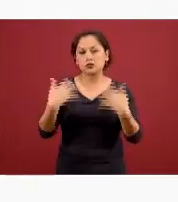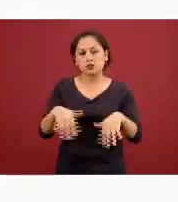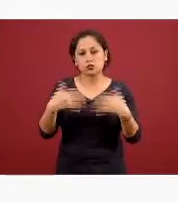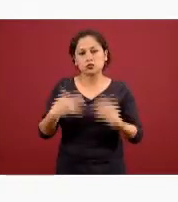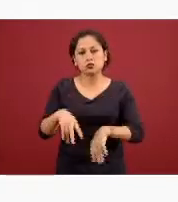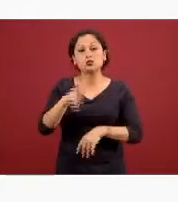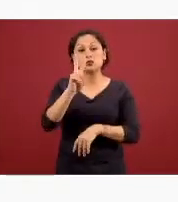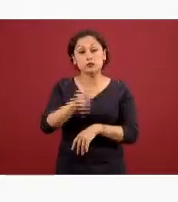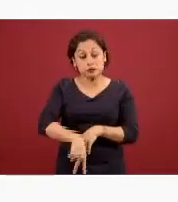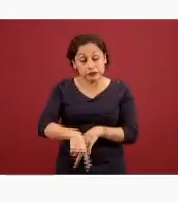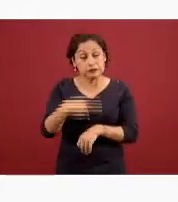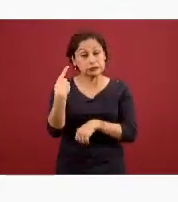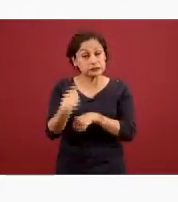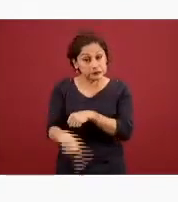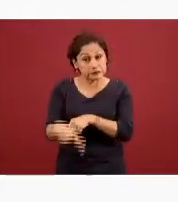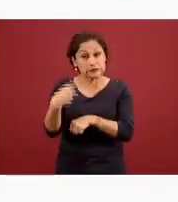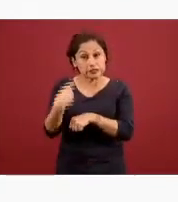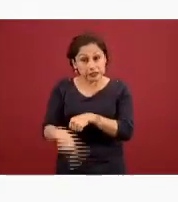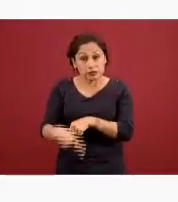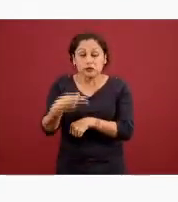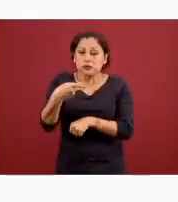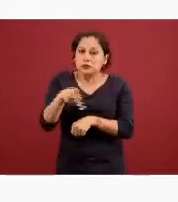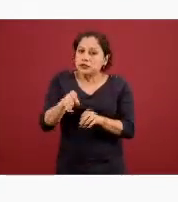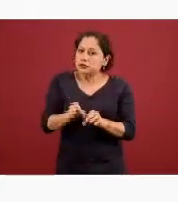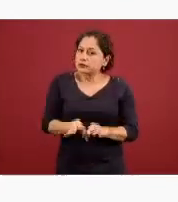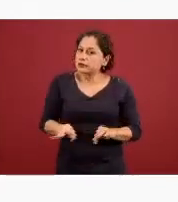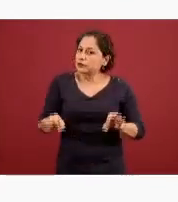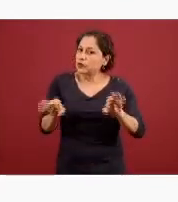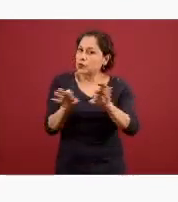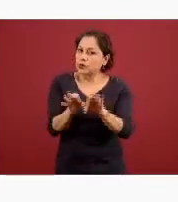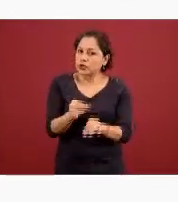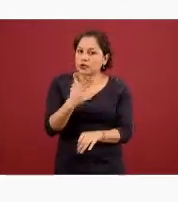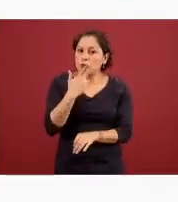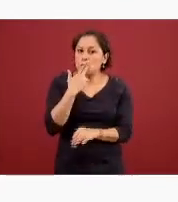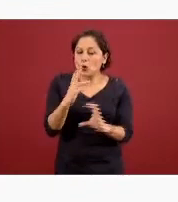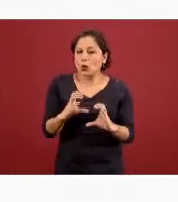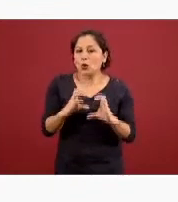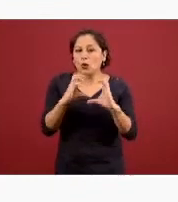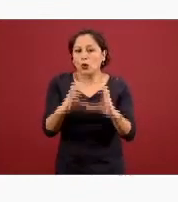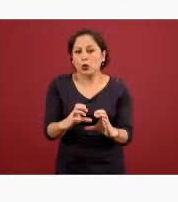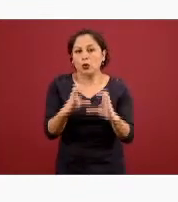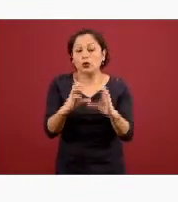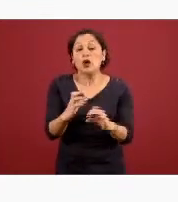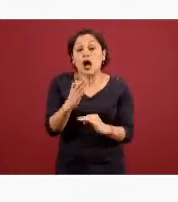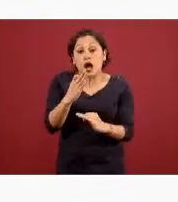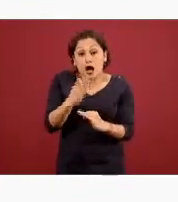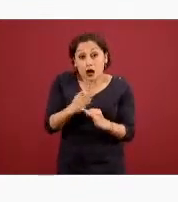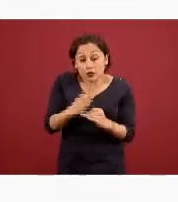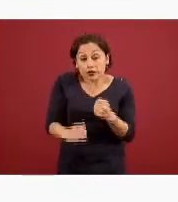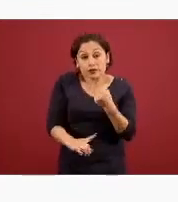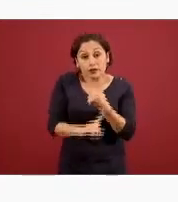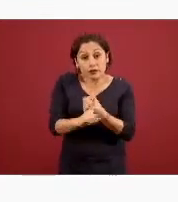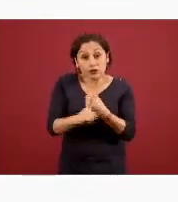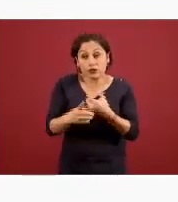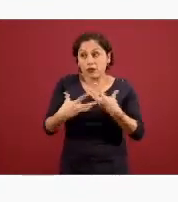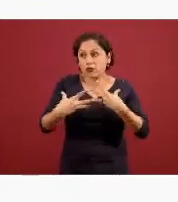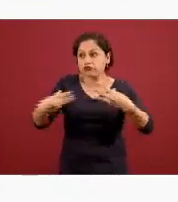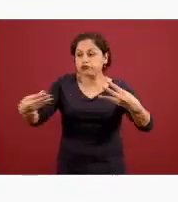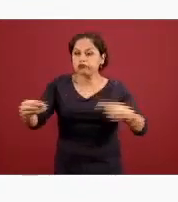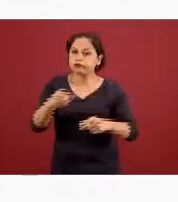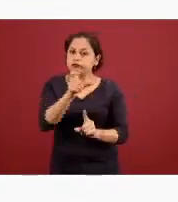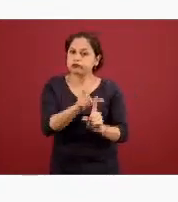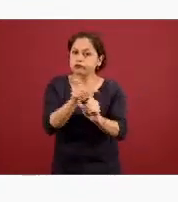de que es un personal muy preciado es digamos uno de los elementos importantes o fundamentales